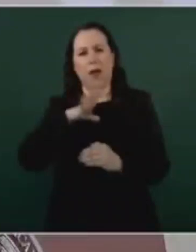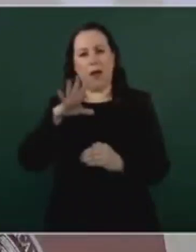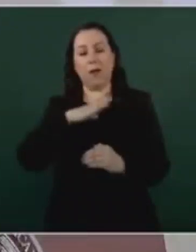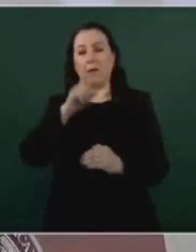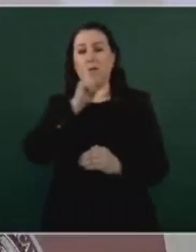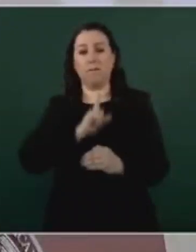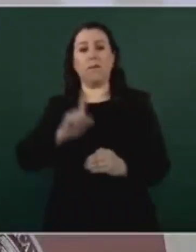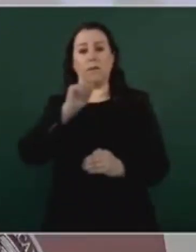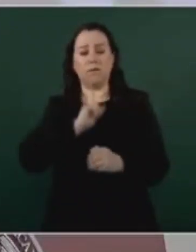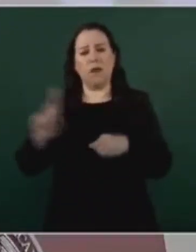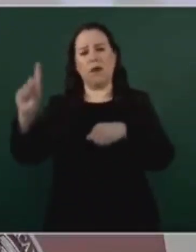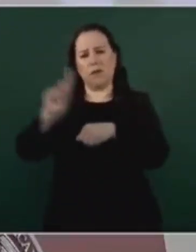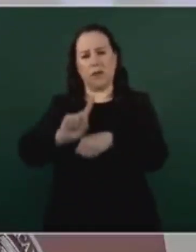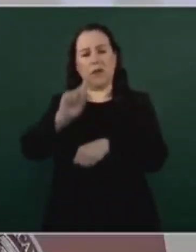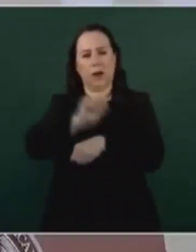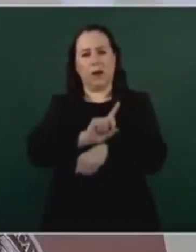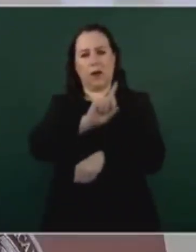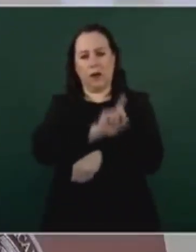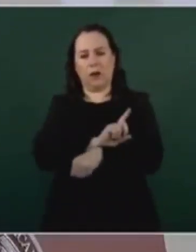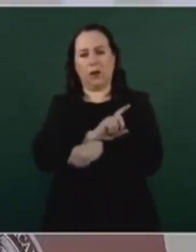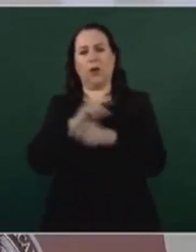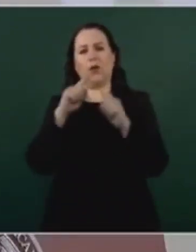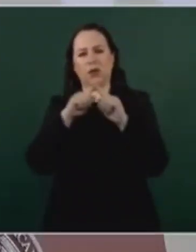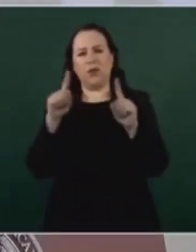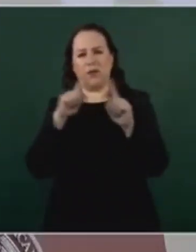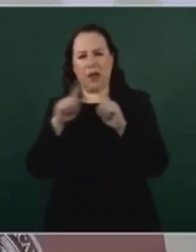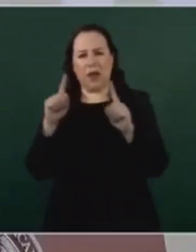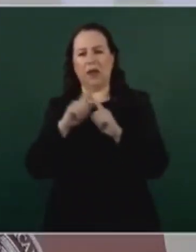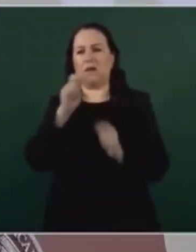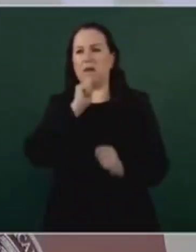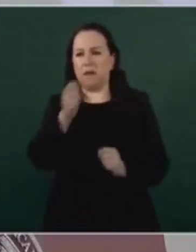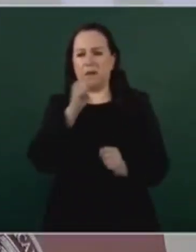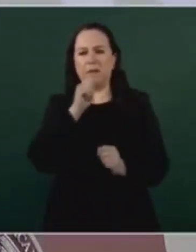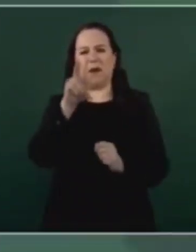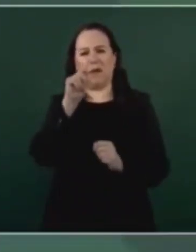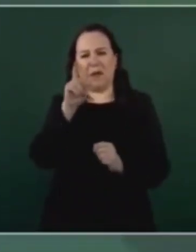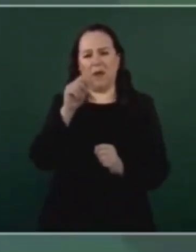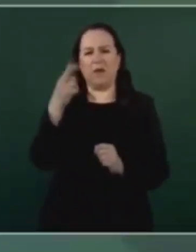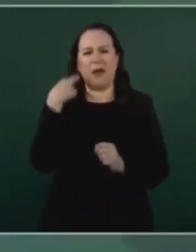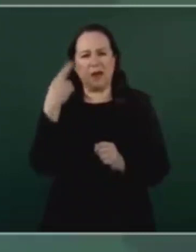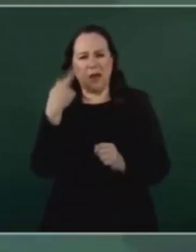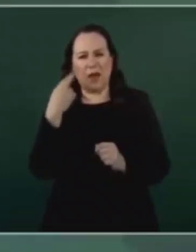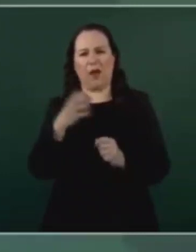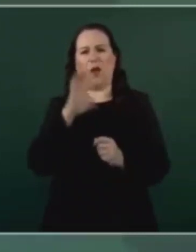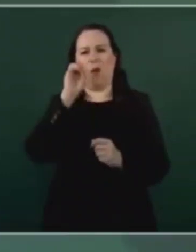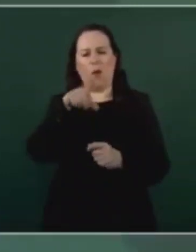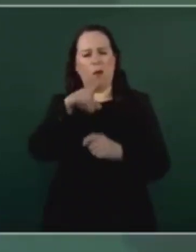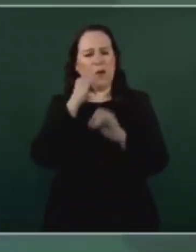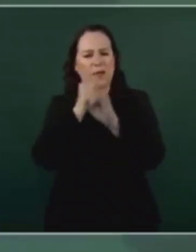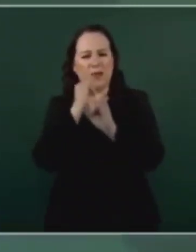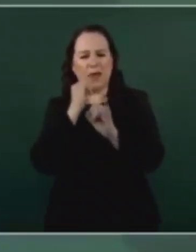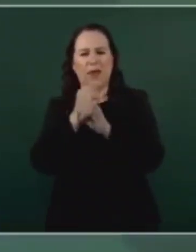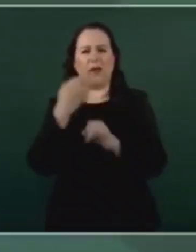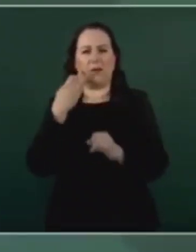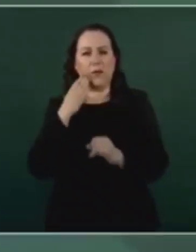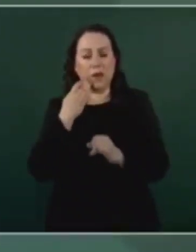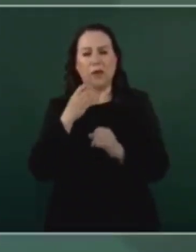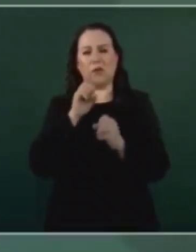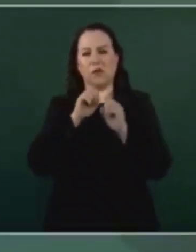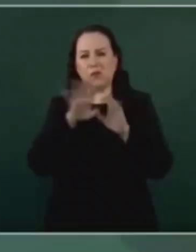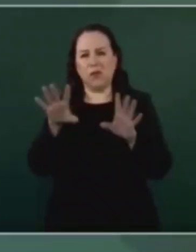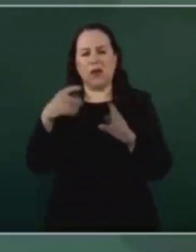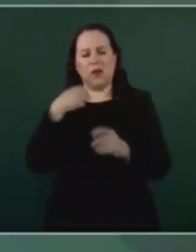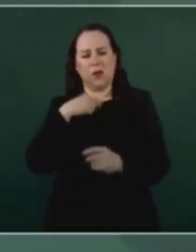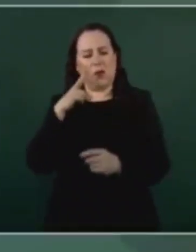a diario en diversos medios, en diversos espacios de opinión, en redes sociales, en chats. Lo he